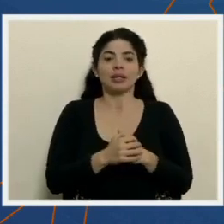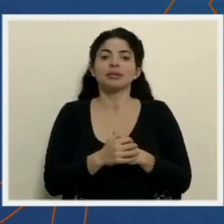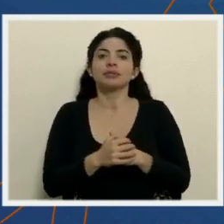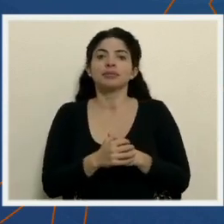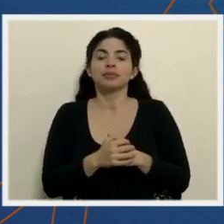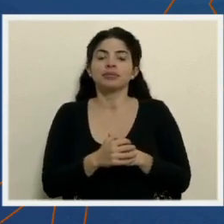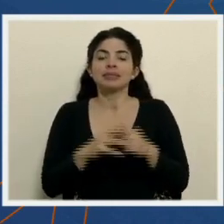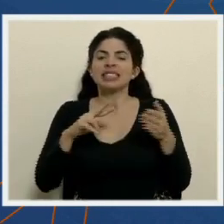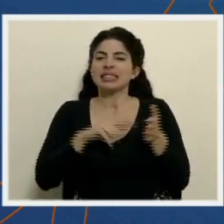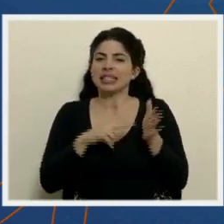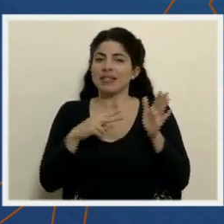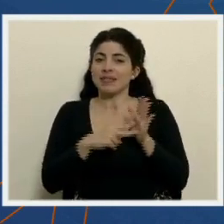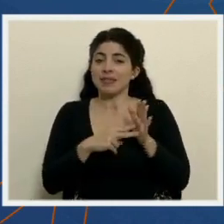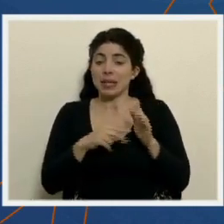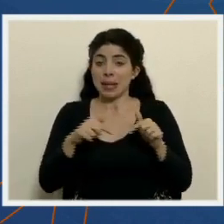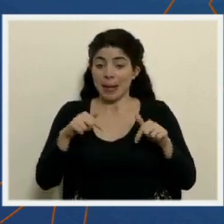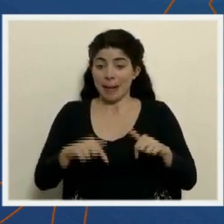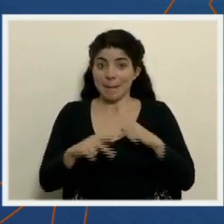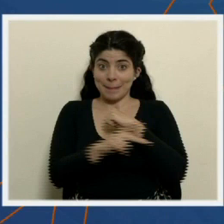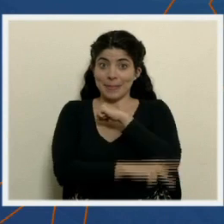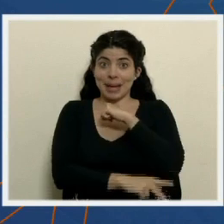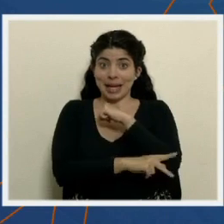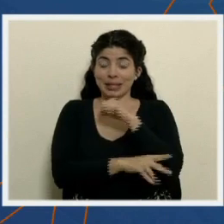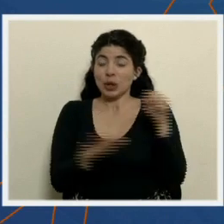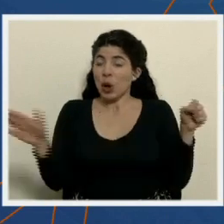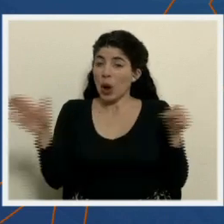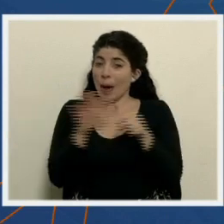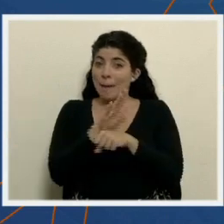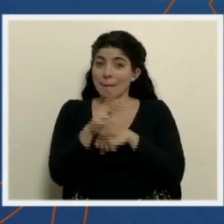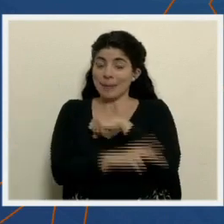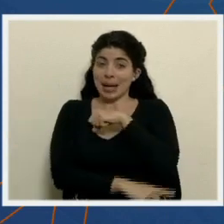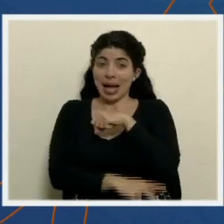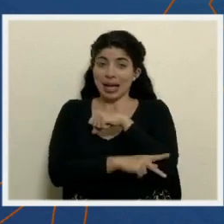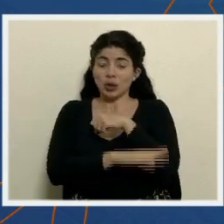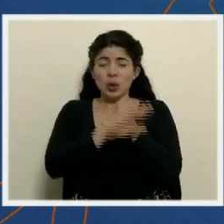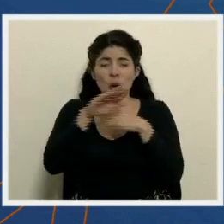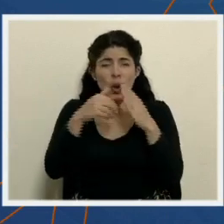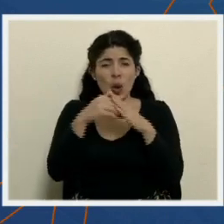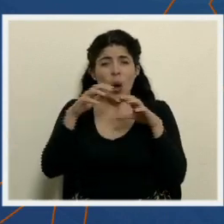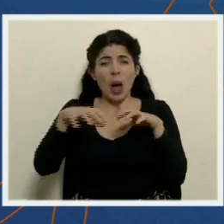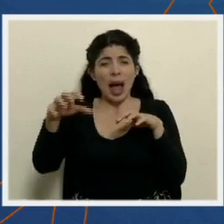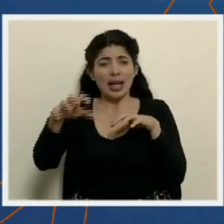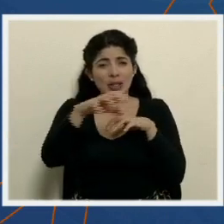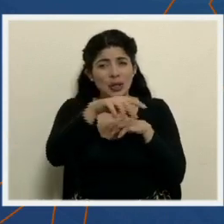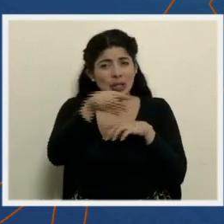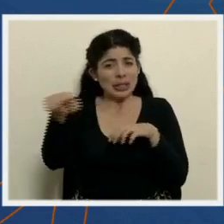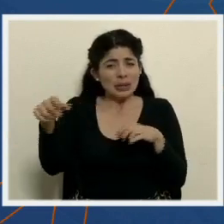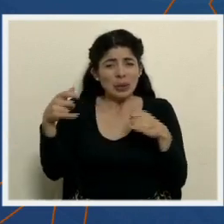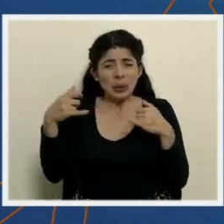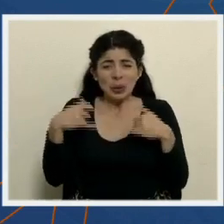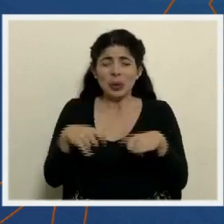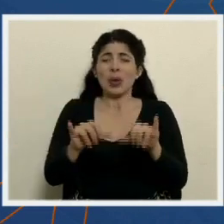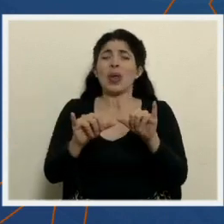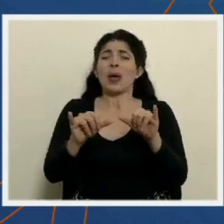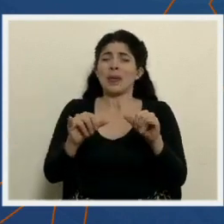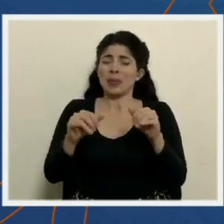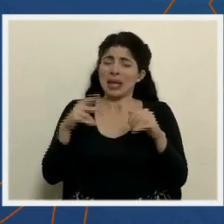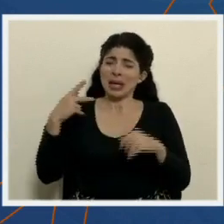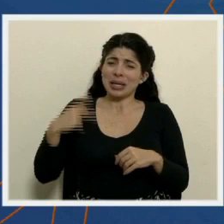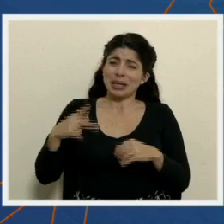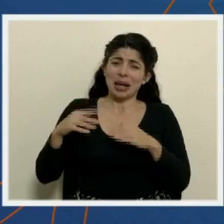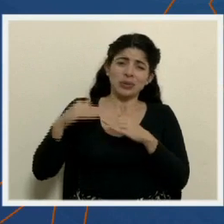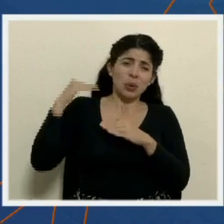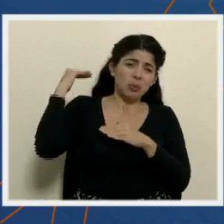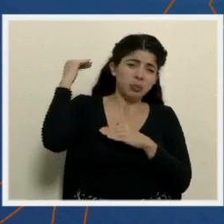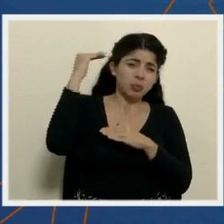significa que el país completo, todos los cantones, siguen con altos valores en el índice de riesgo